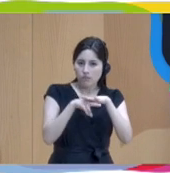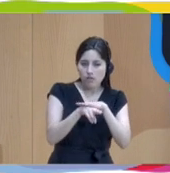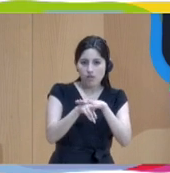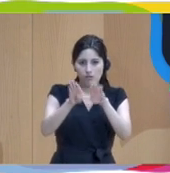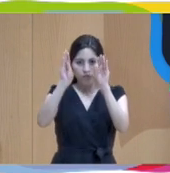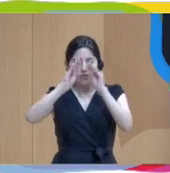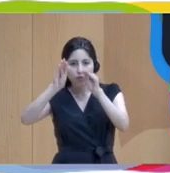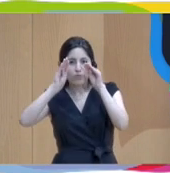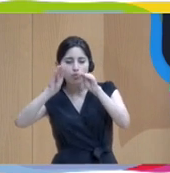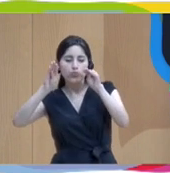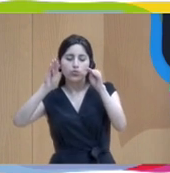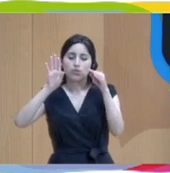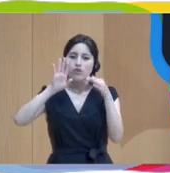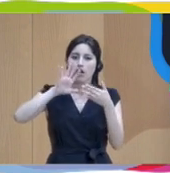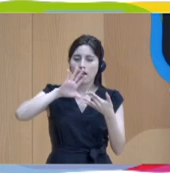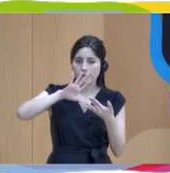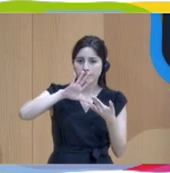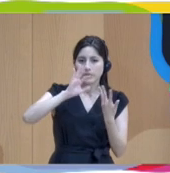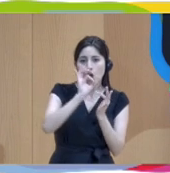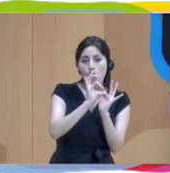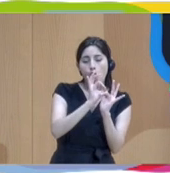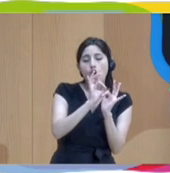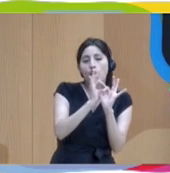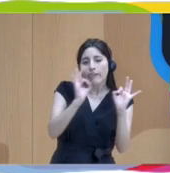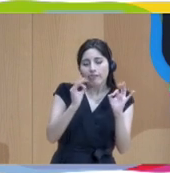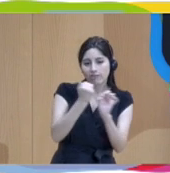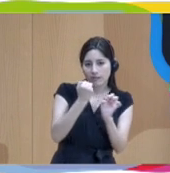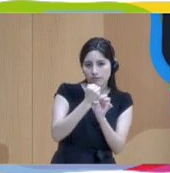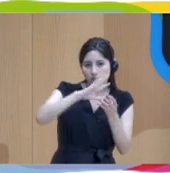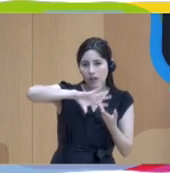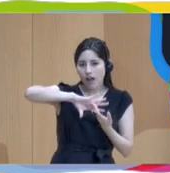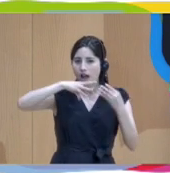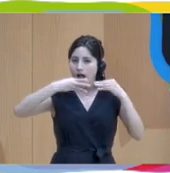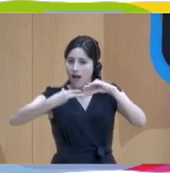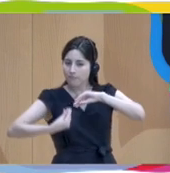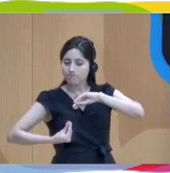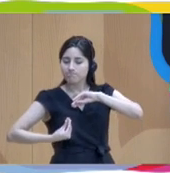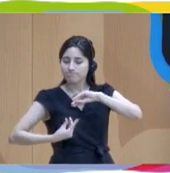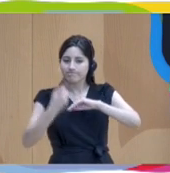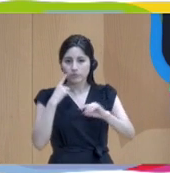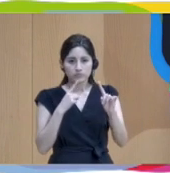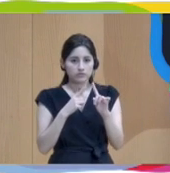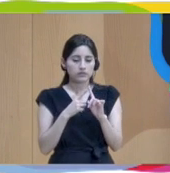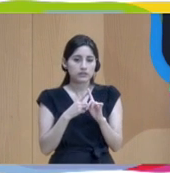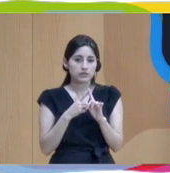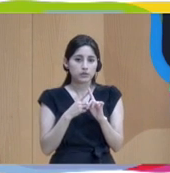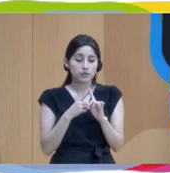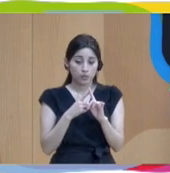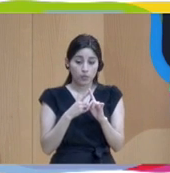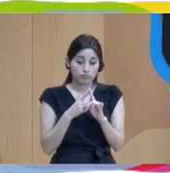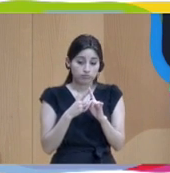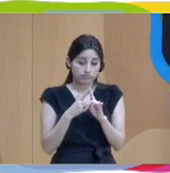necesitamos adaptar también la organización de nuestro trabajo para que se permitamos poder hacer esto.